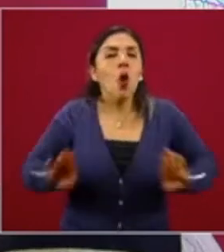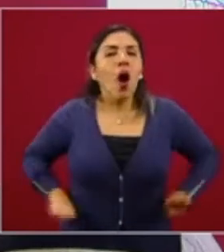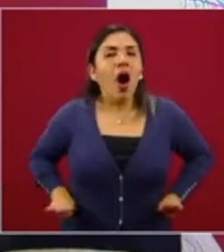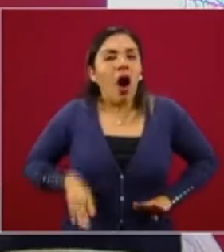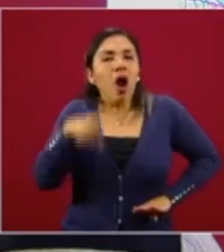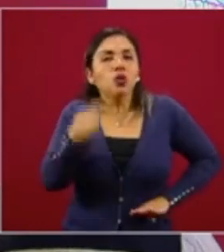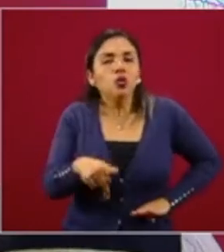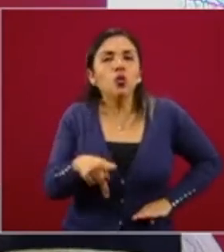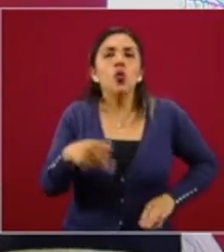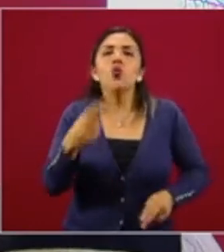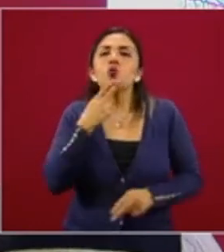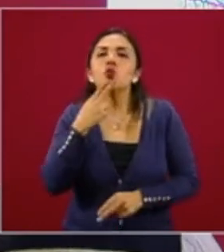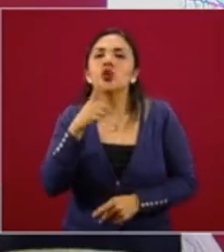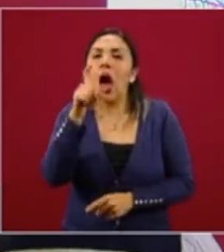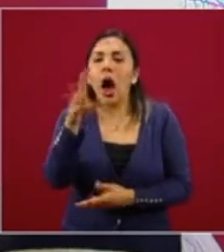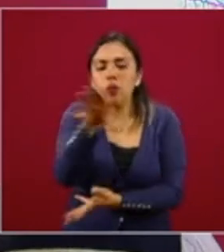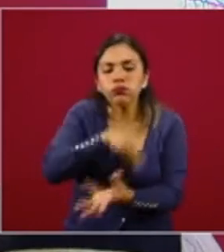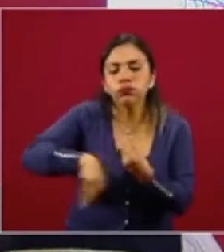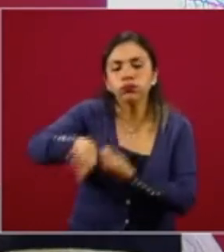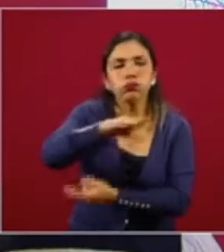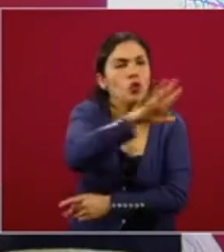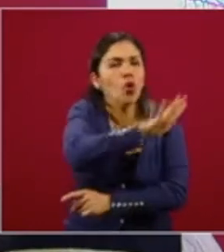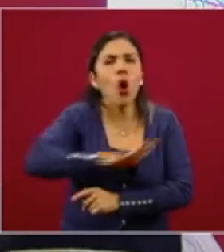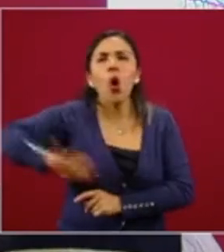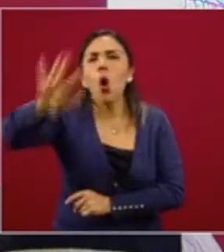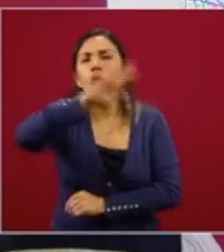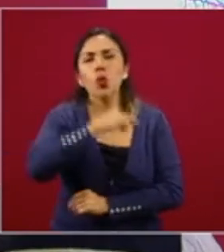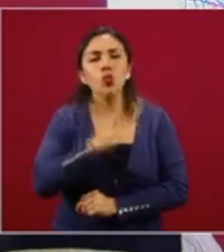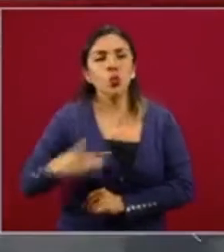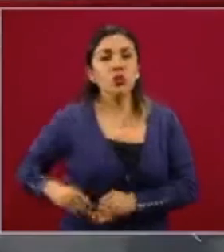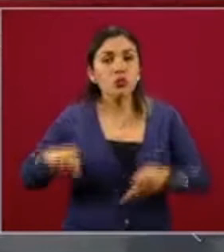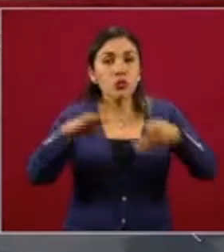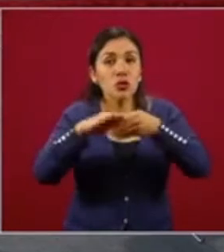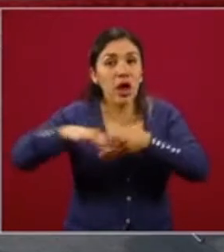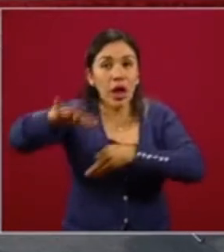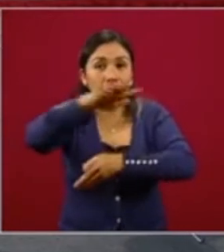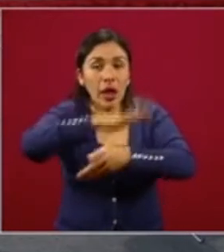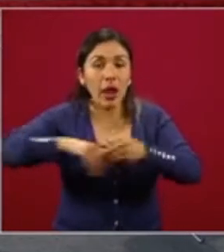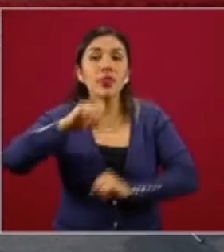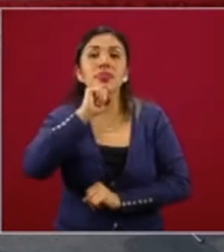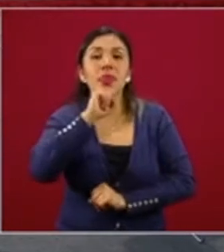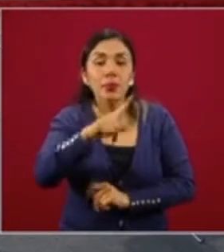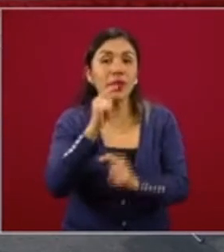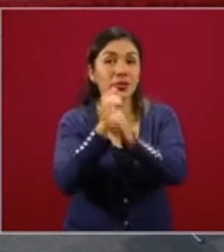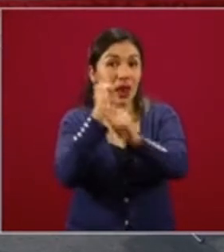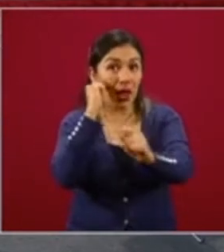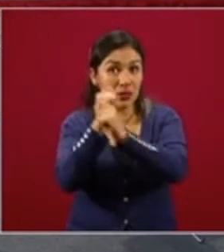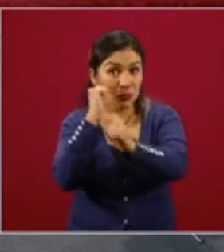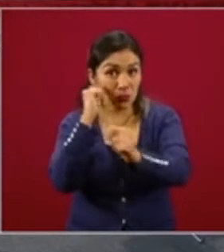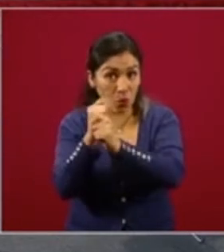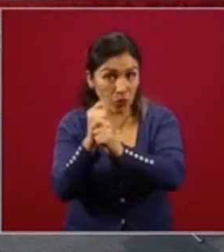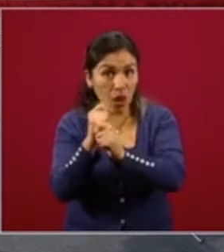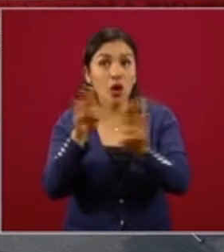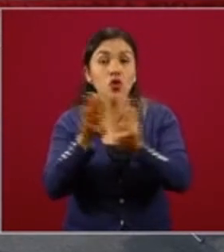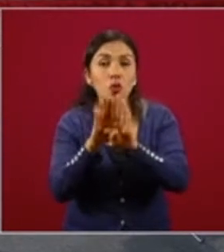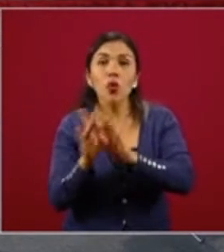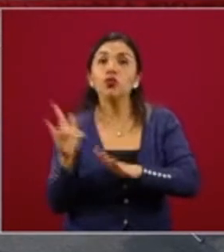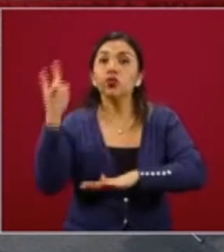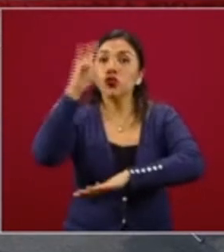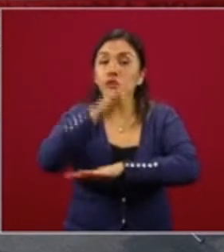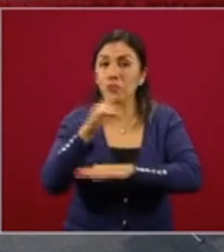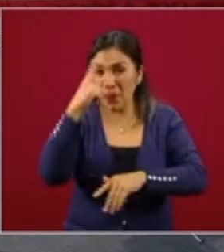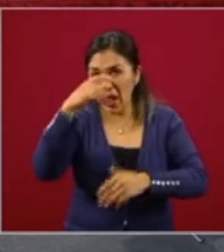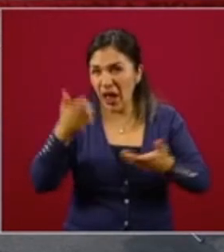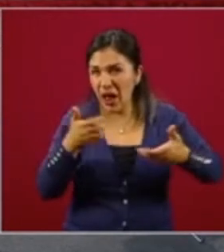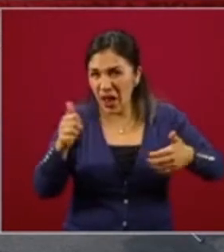consumo de agua de todos los municipios del entorno. Además, el tema del transporte público, la estructura vial, se están